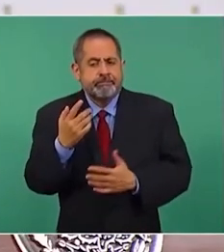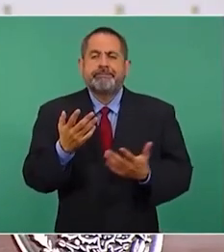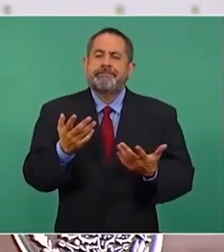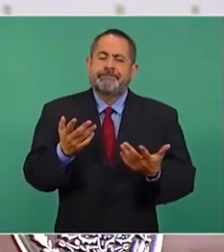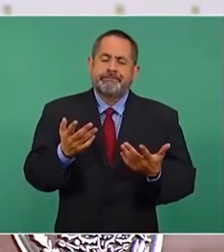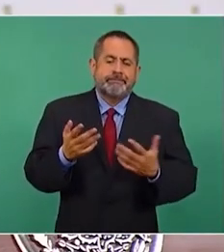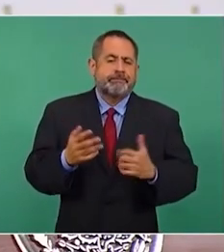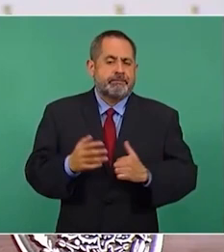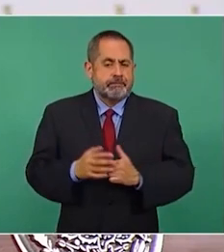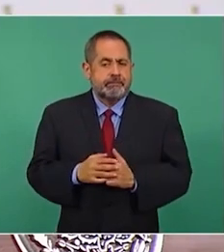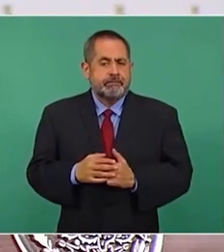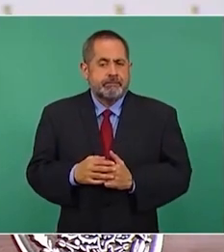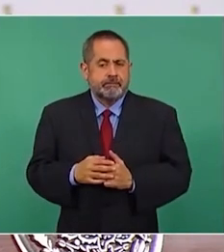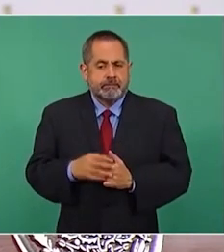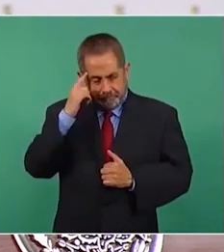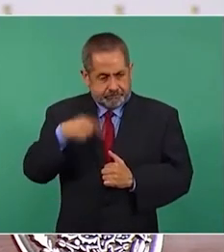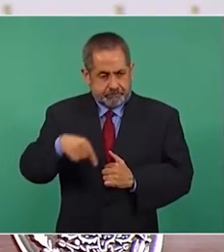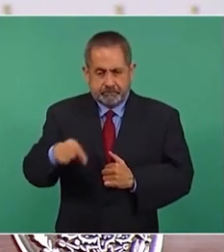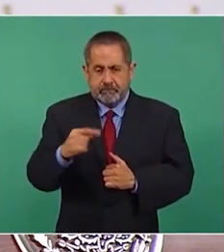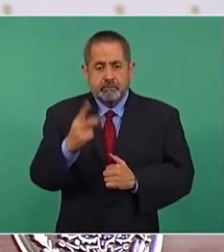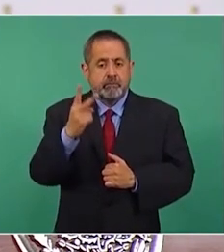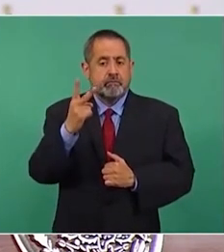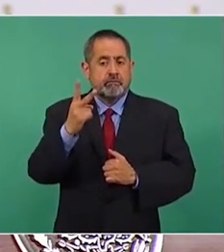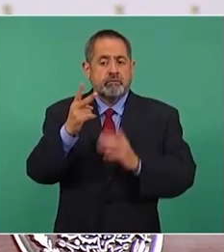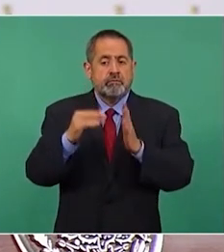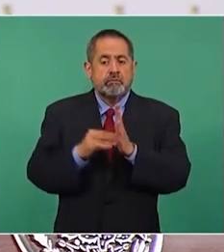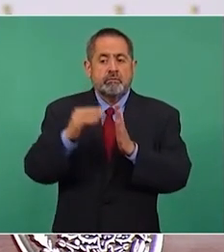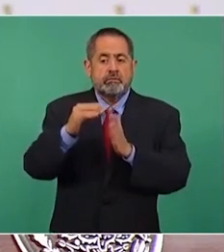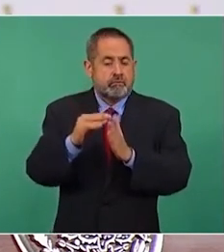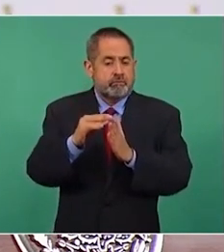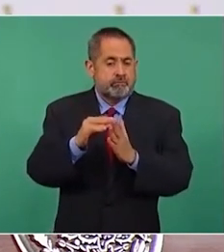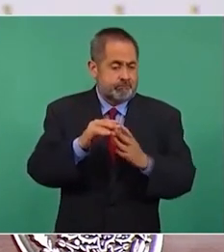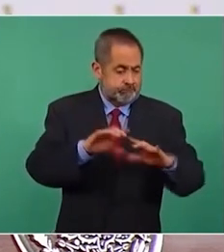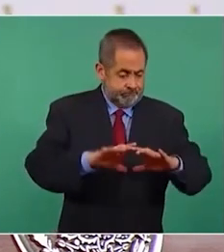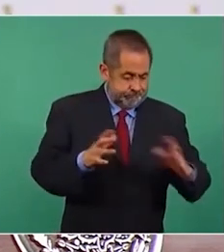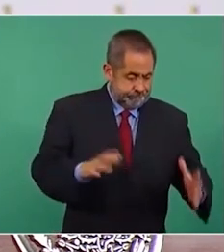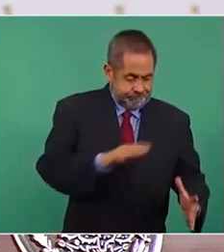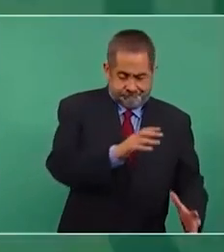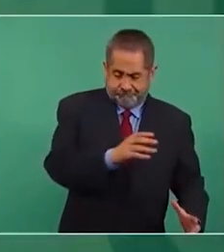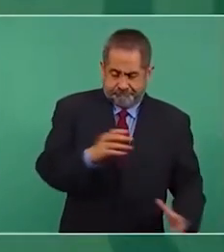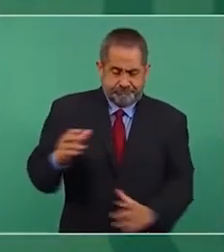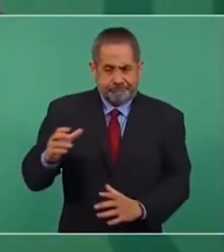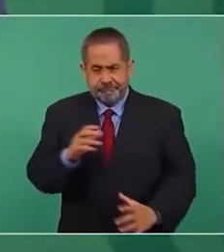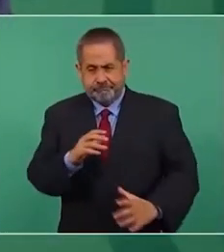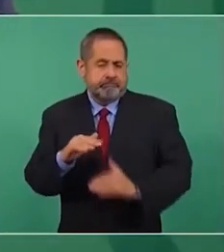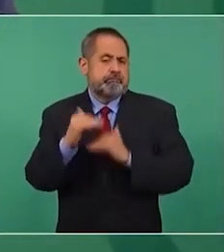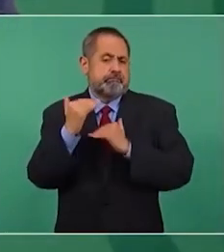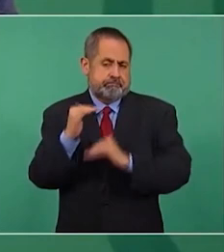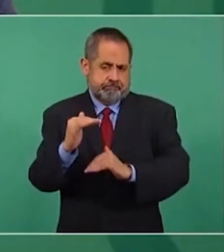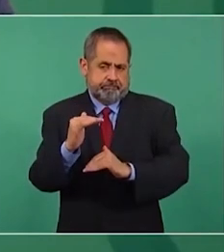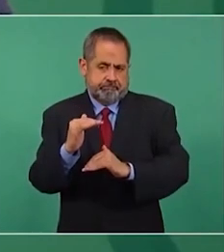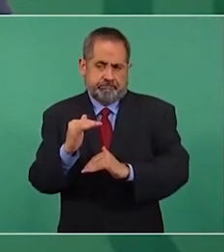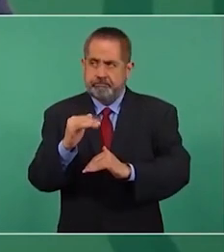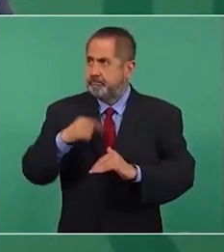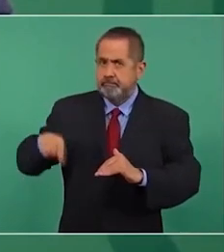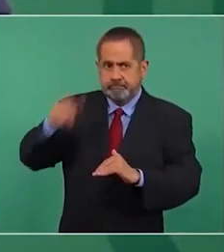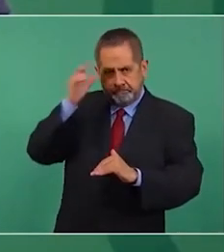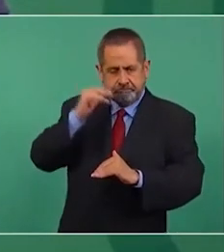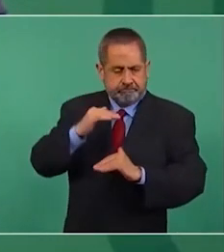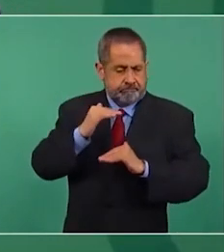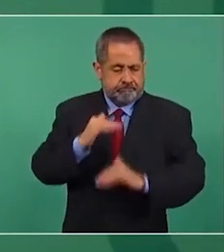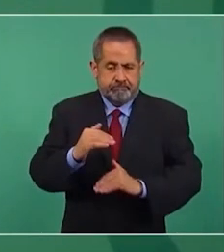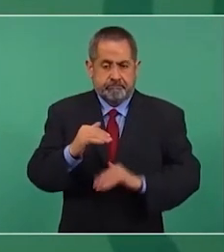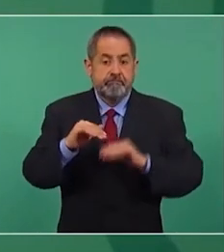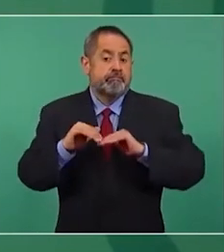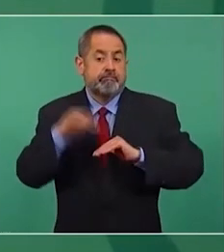los dos millones de barriles que tenemos como límite producir dos millones no